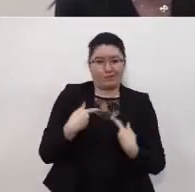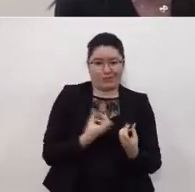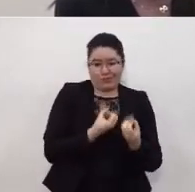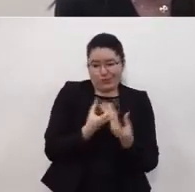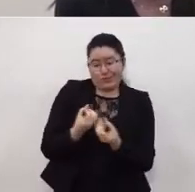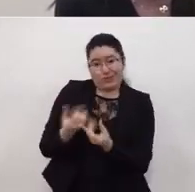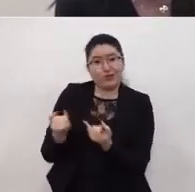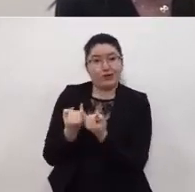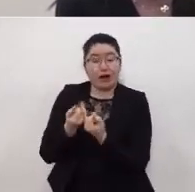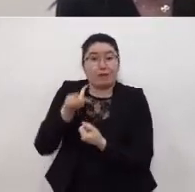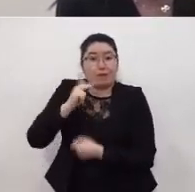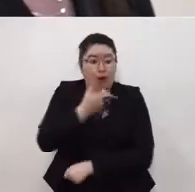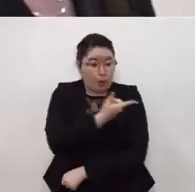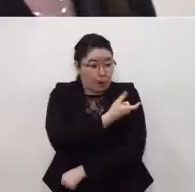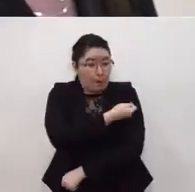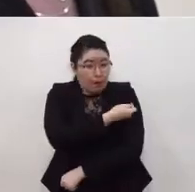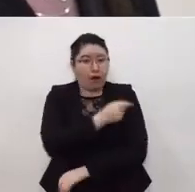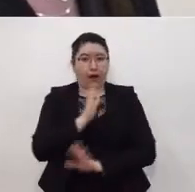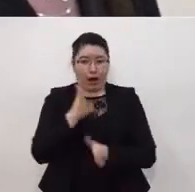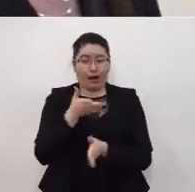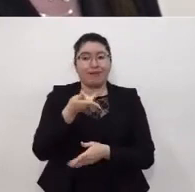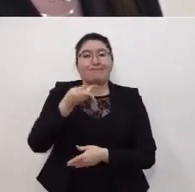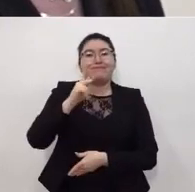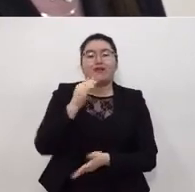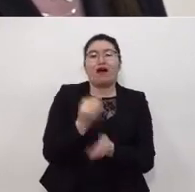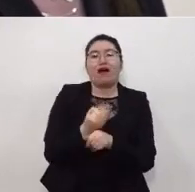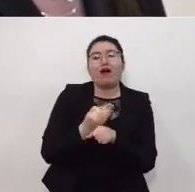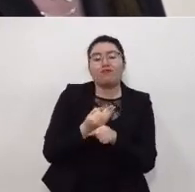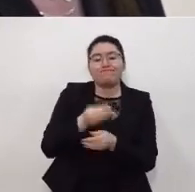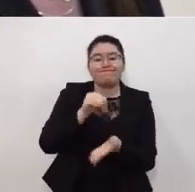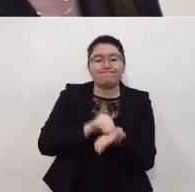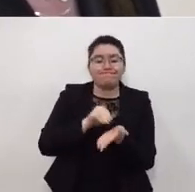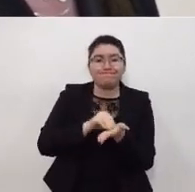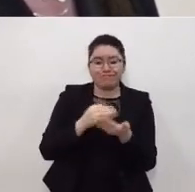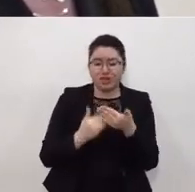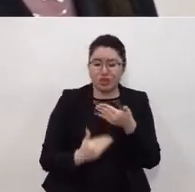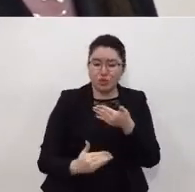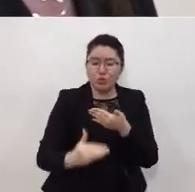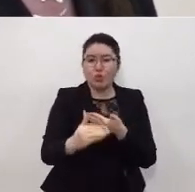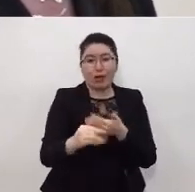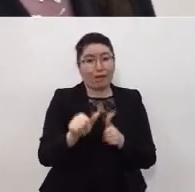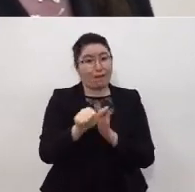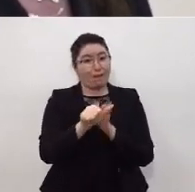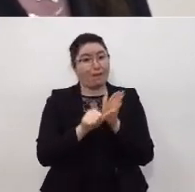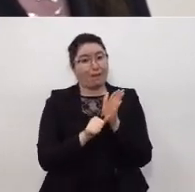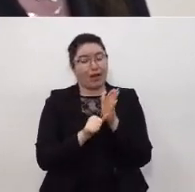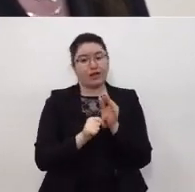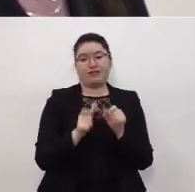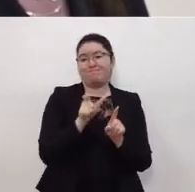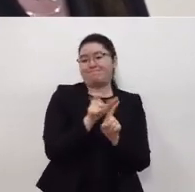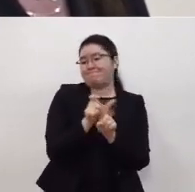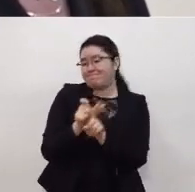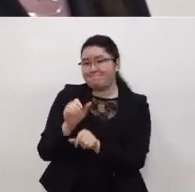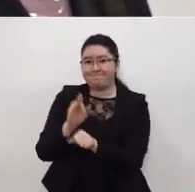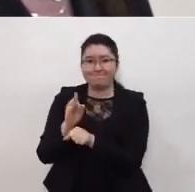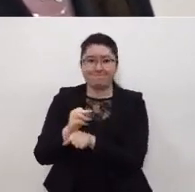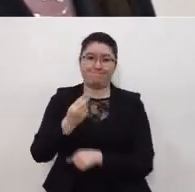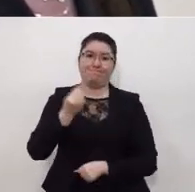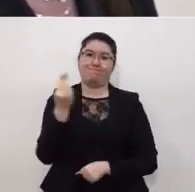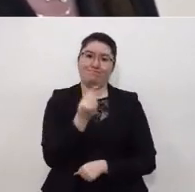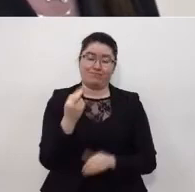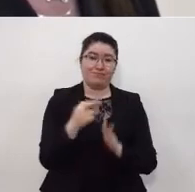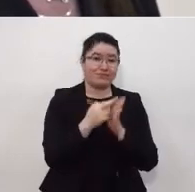de que se tendrá ya vacunas, todavía durante varios meses necesitaremos mantener las medidas de protección básicas